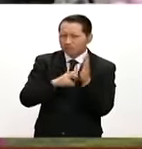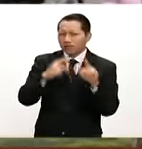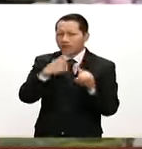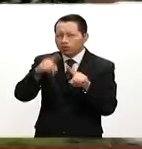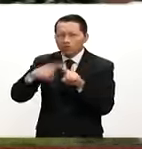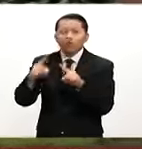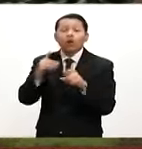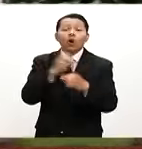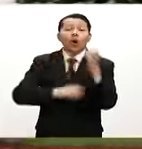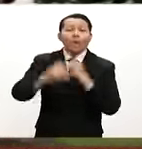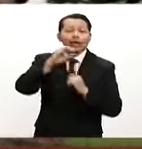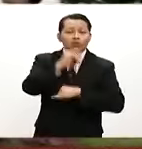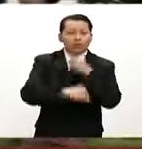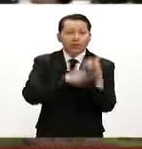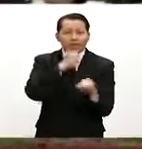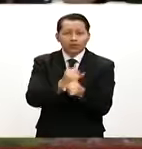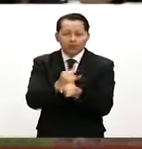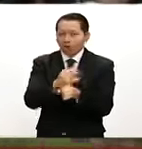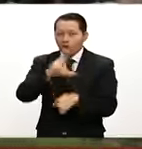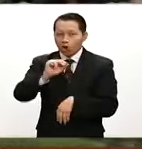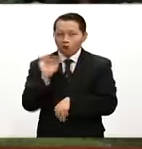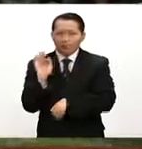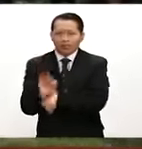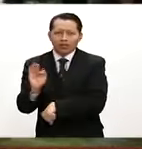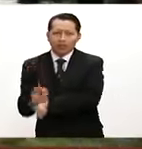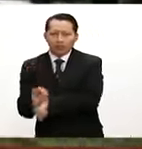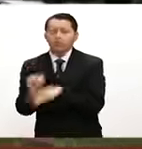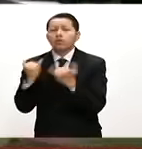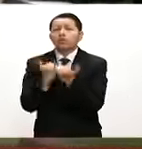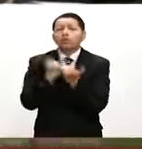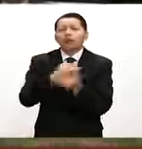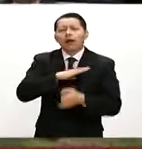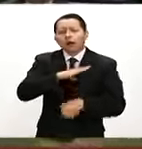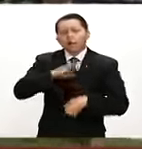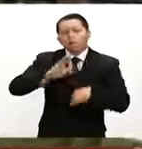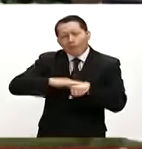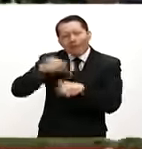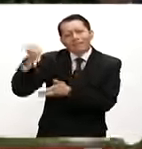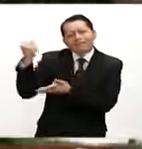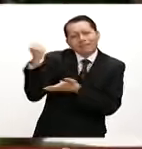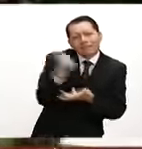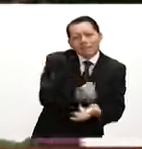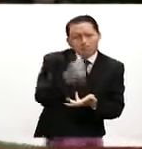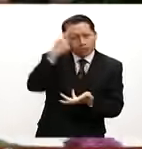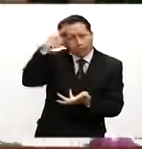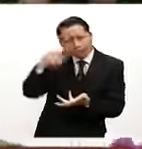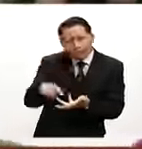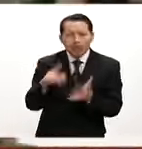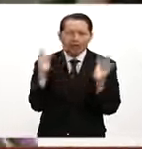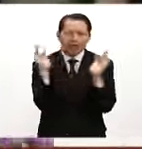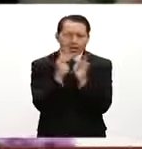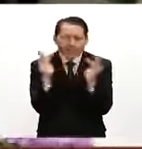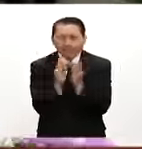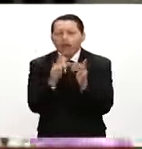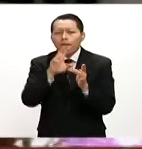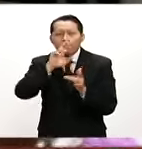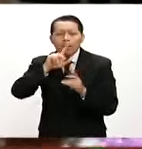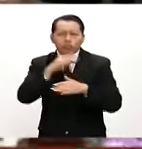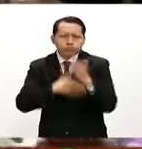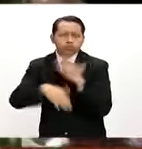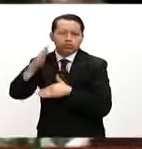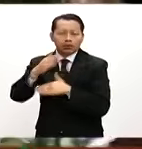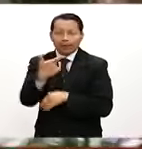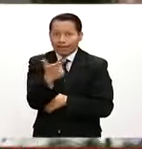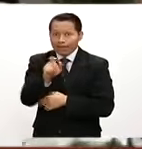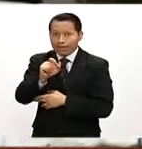comercio internacional y no al proteccionismo, más flujos de inversión para mejorar la inclusión y la conectividad, y que el G-20 ayude a cumplir